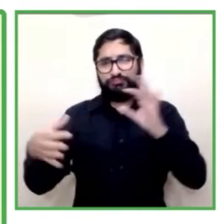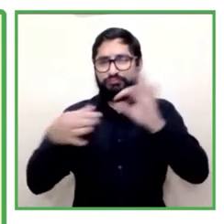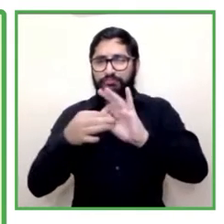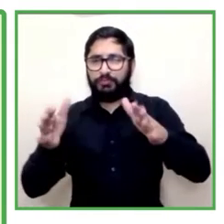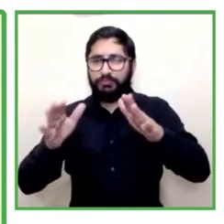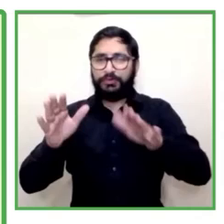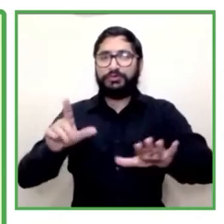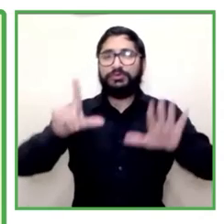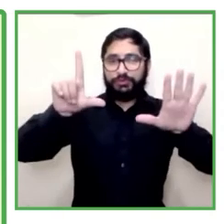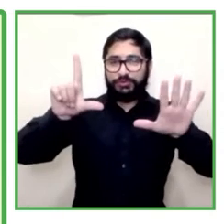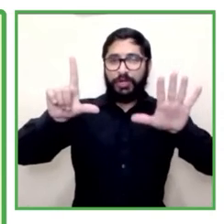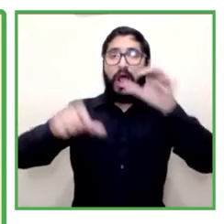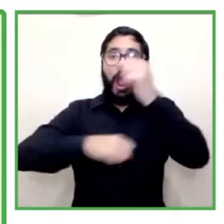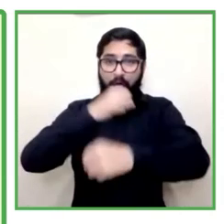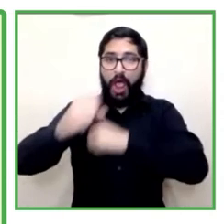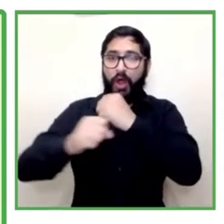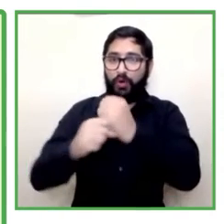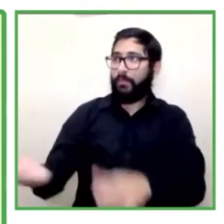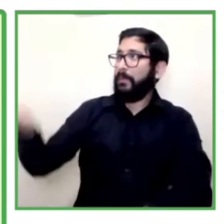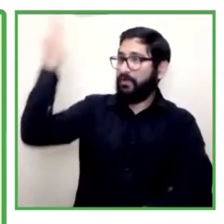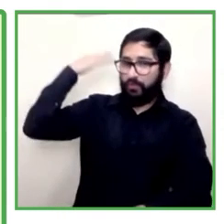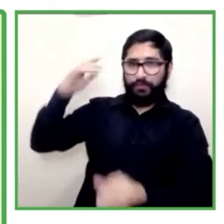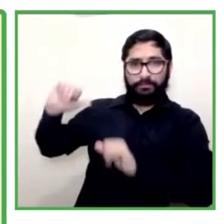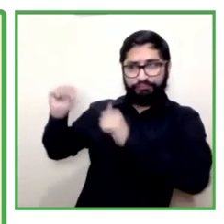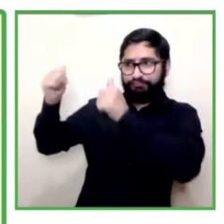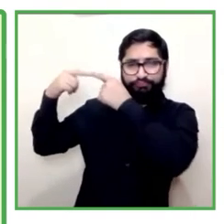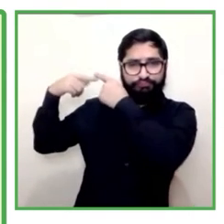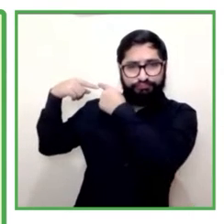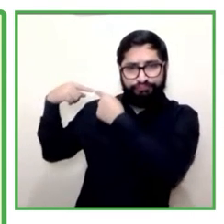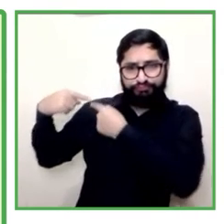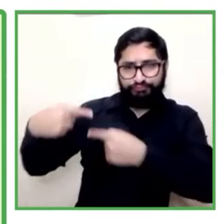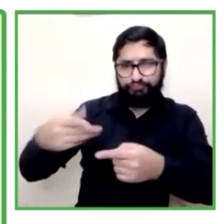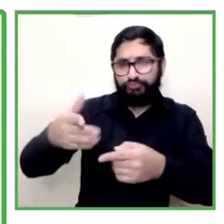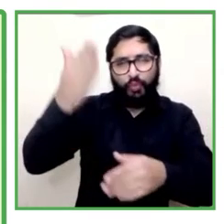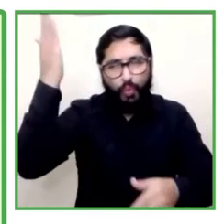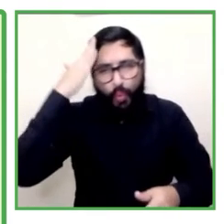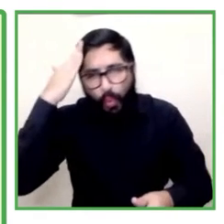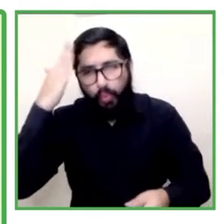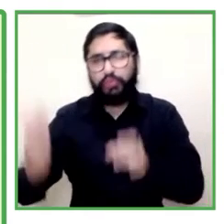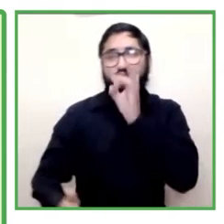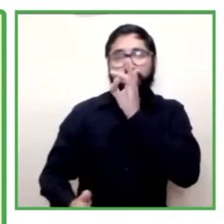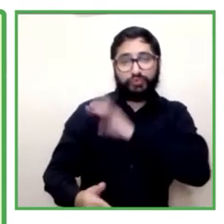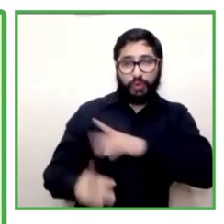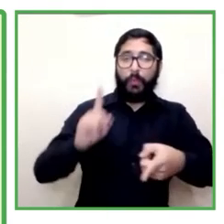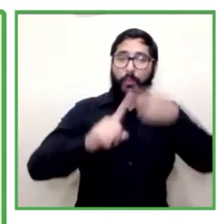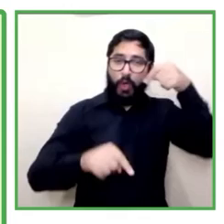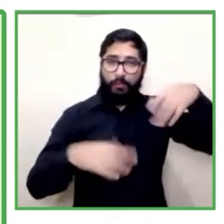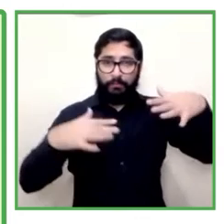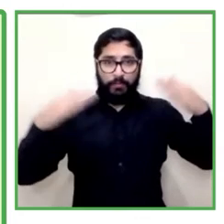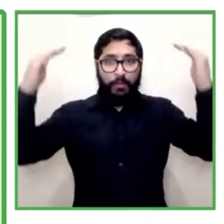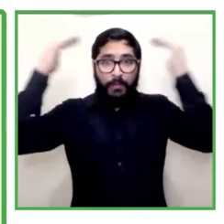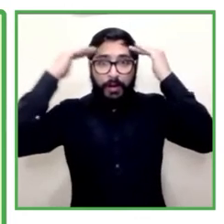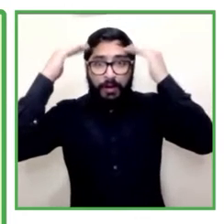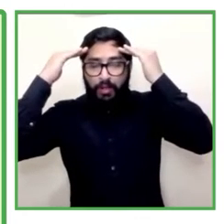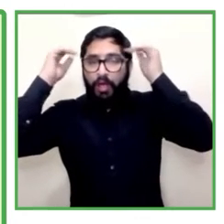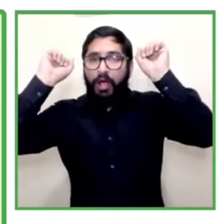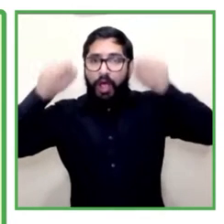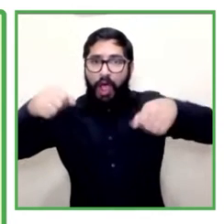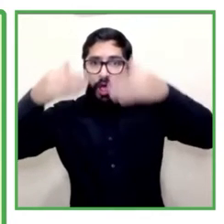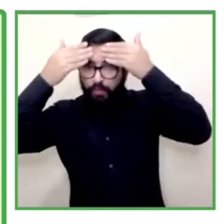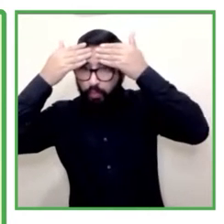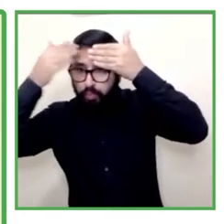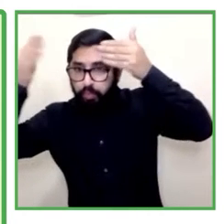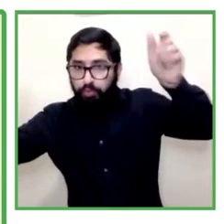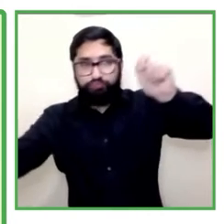Chile hubo un estallido social que abrió muchas mentes también y que provocó el año 2019 la posibilidad de empezar a darse